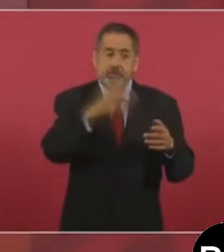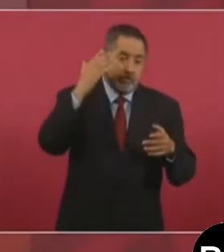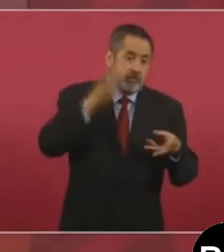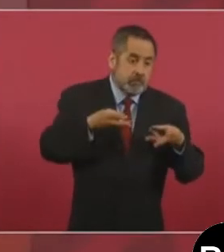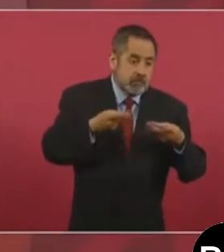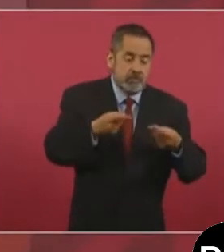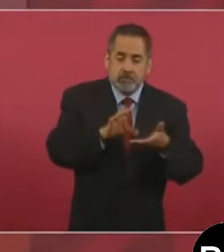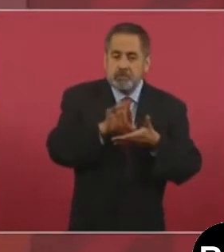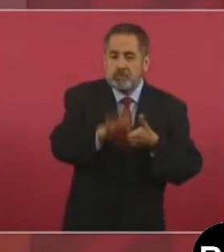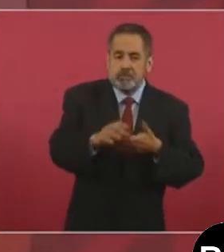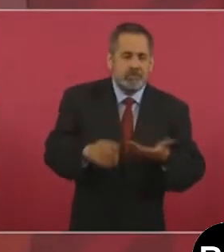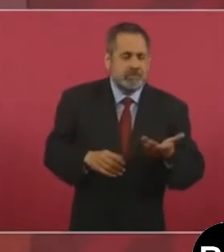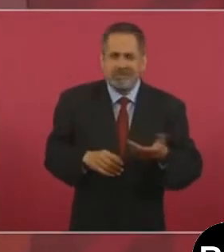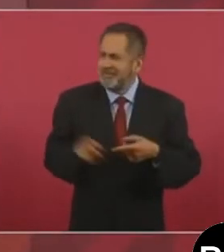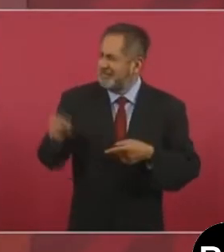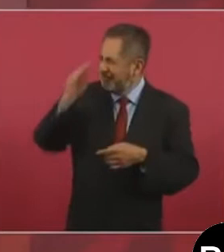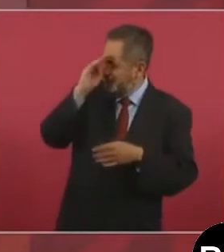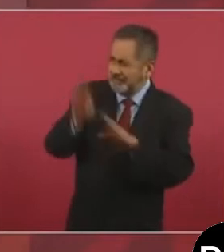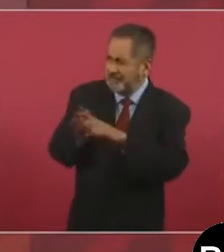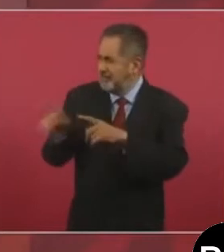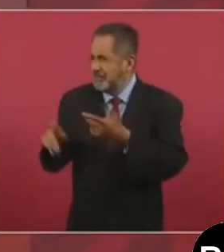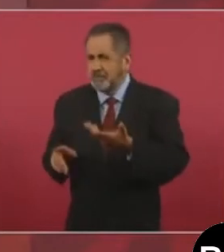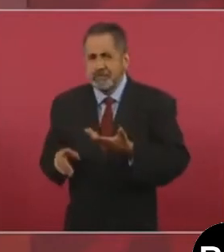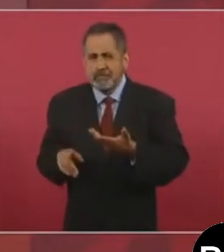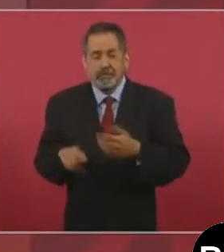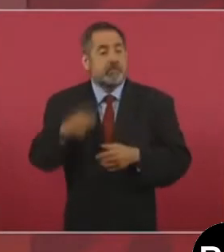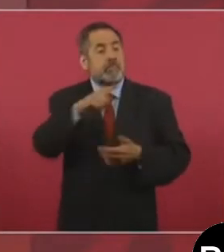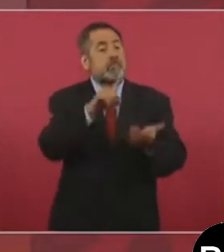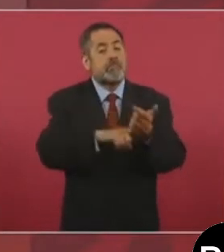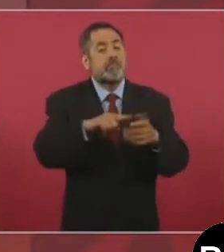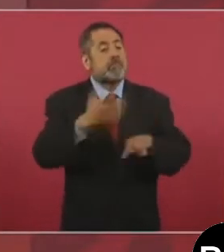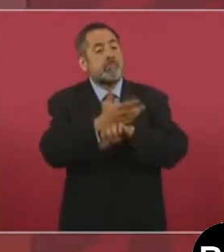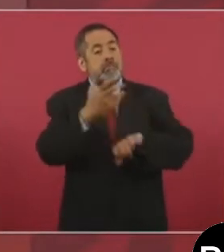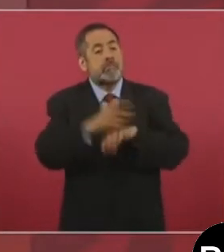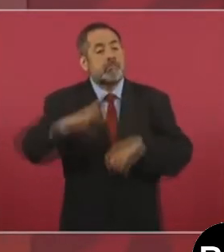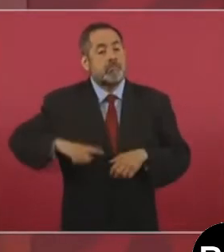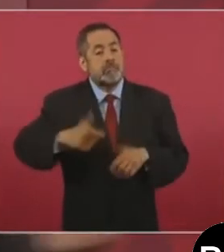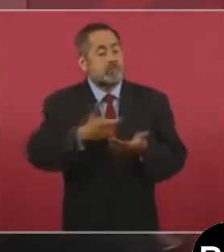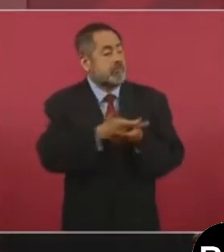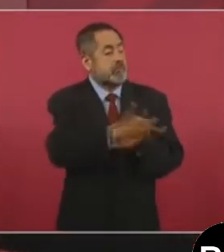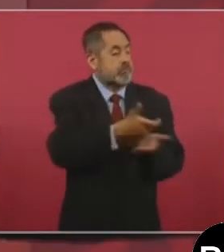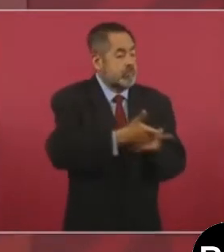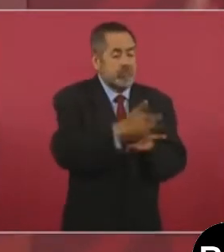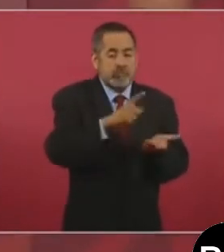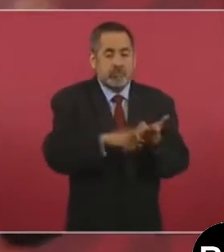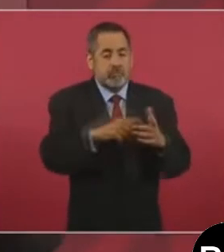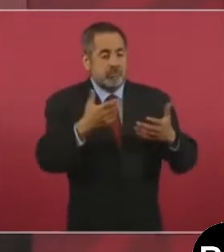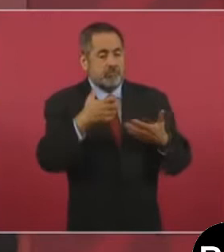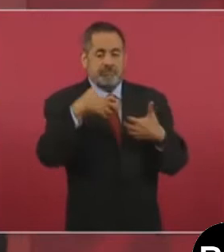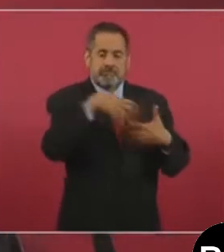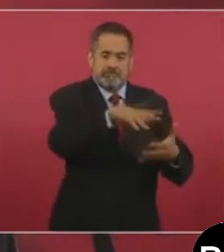hasta del gobierno de Estados Unidos, de los empresarios